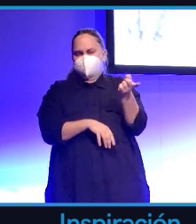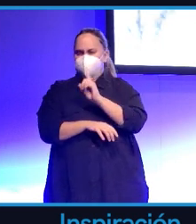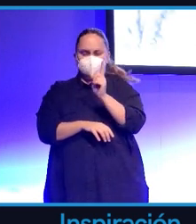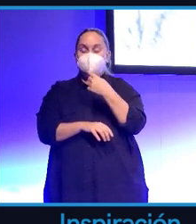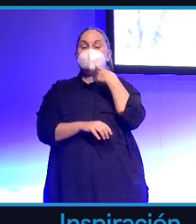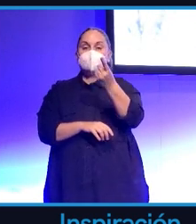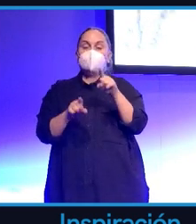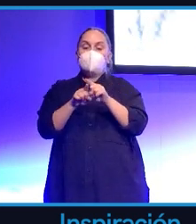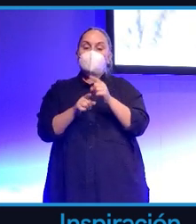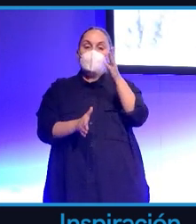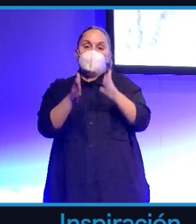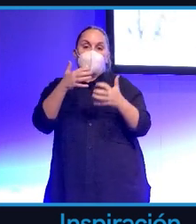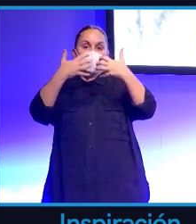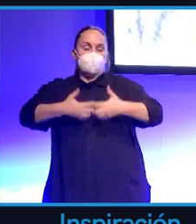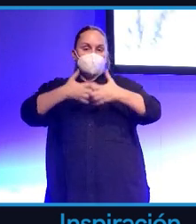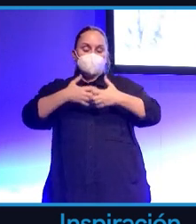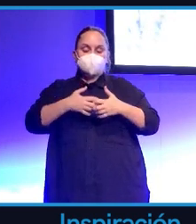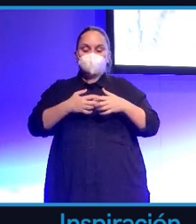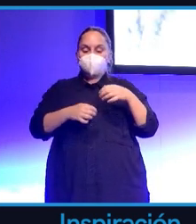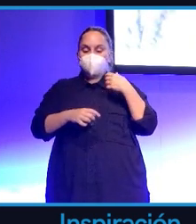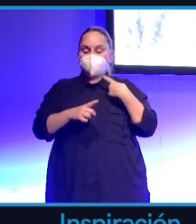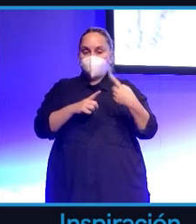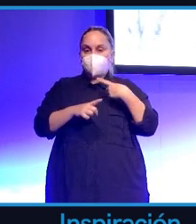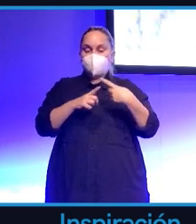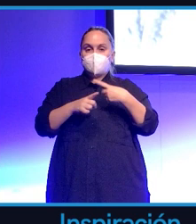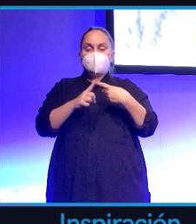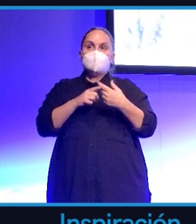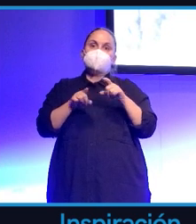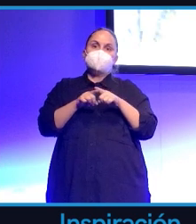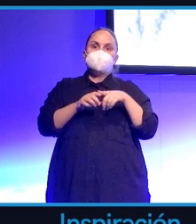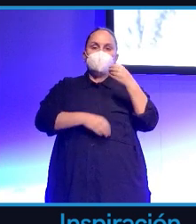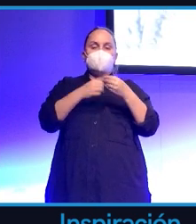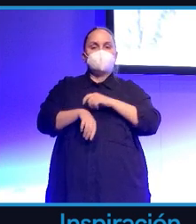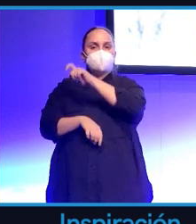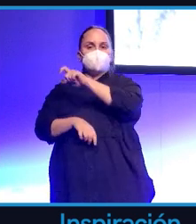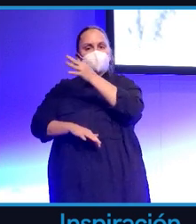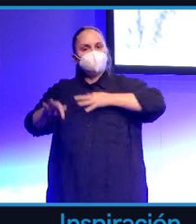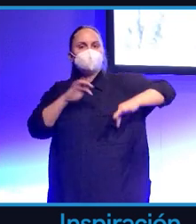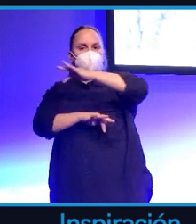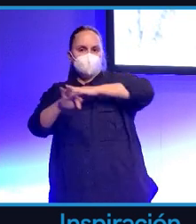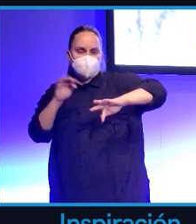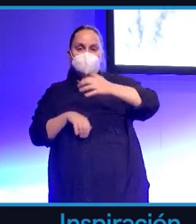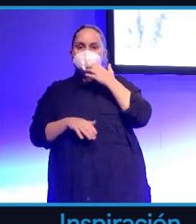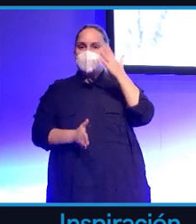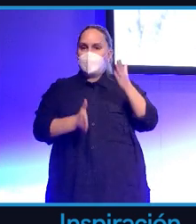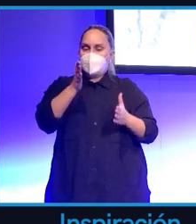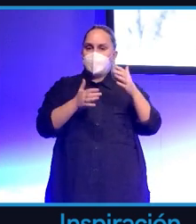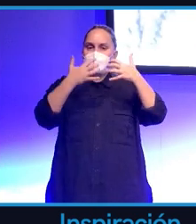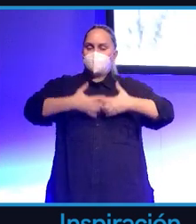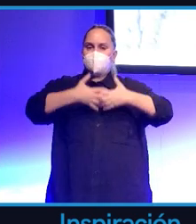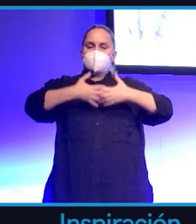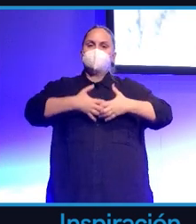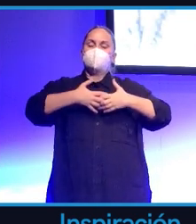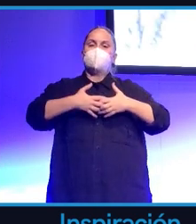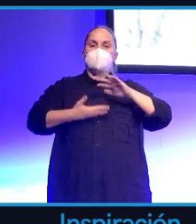realizaran tareas que hasta ese momento solo las realizaban seres humanos. Hay máquinas que estuvieran intelectualmente más